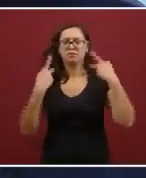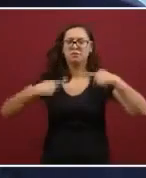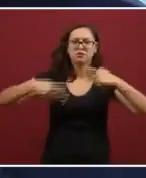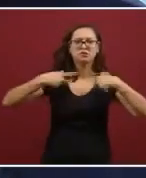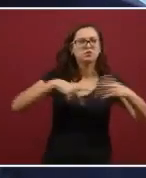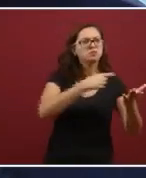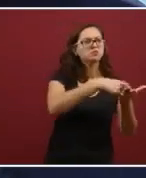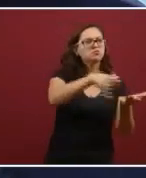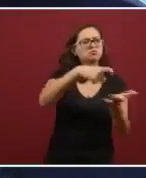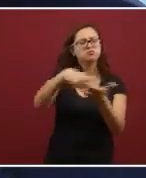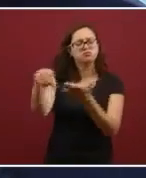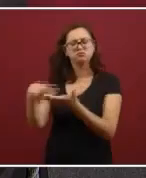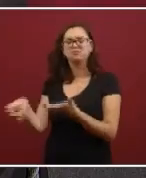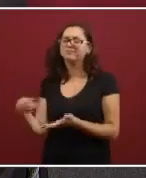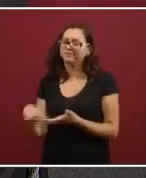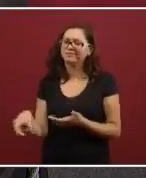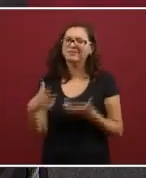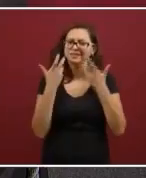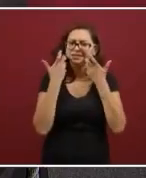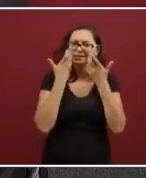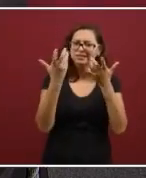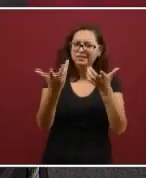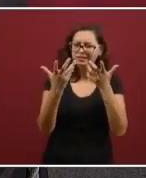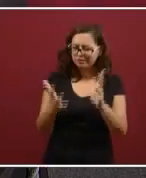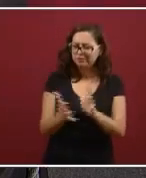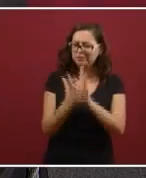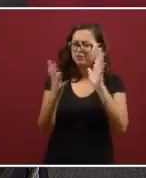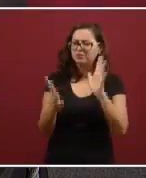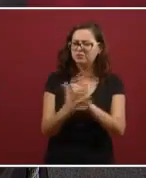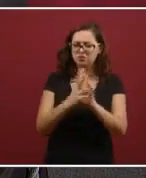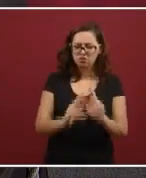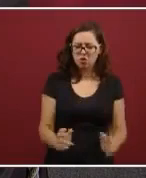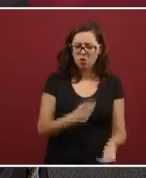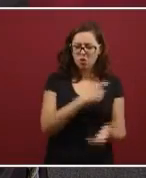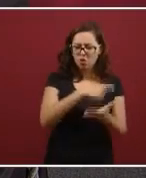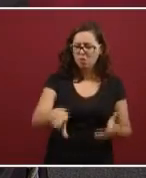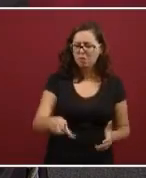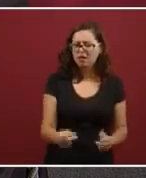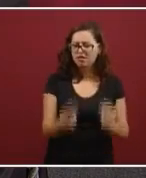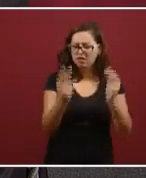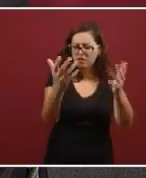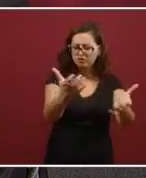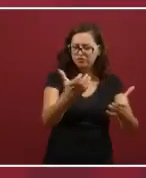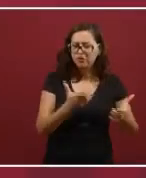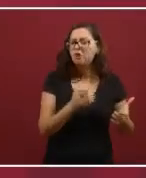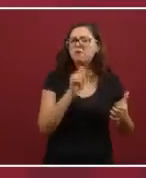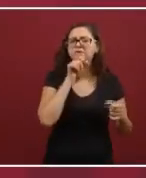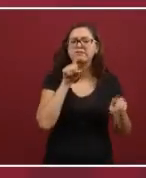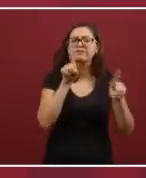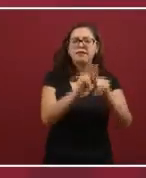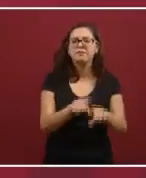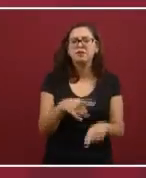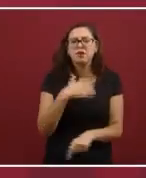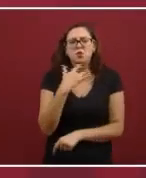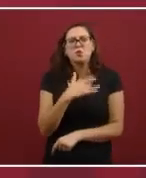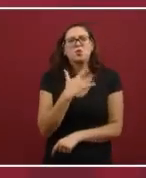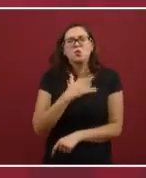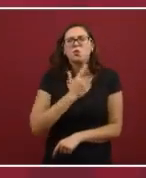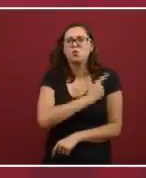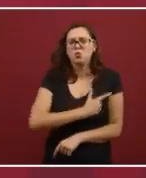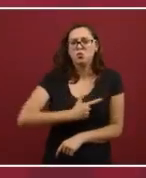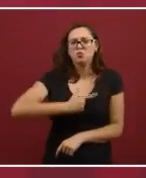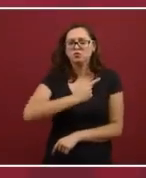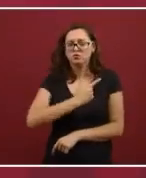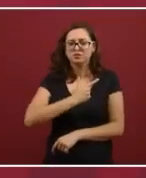comentaba que el deseo de participación, que no nomás era el hecho de comprar un vehículo, sino también era el hecho fundamental